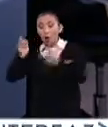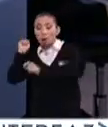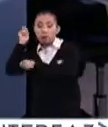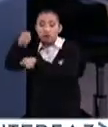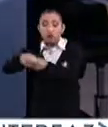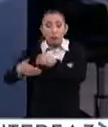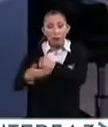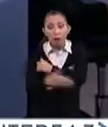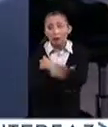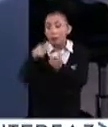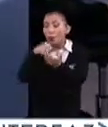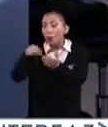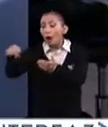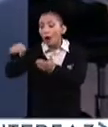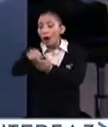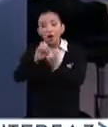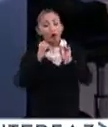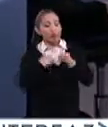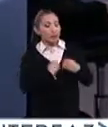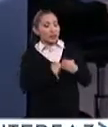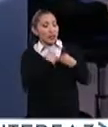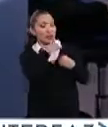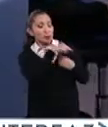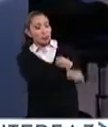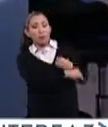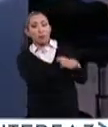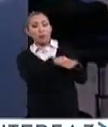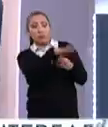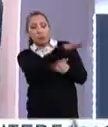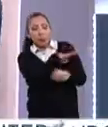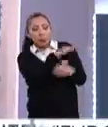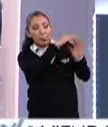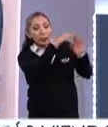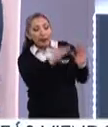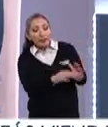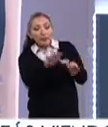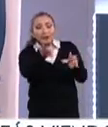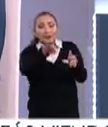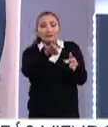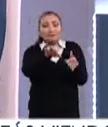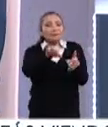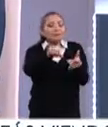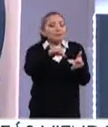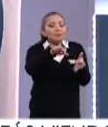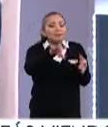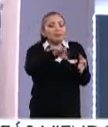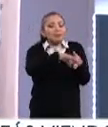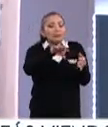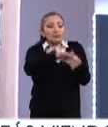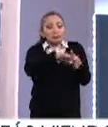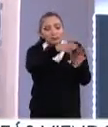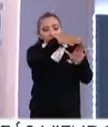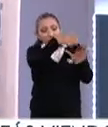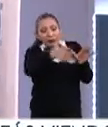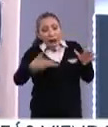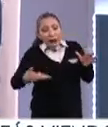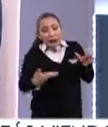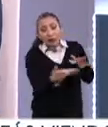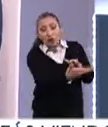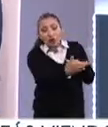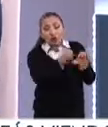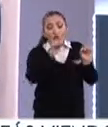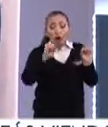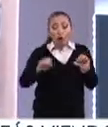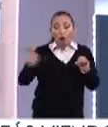determinadas zonas, si somos habitantes que nuestras viviendas están ubicadas en laderas de los ríos,